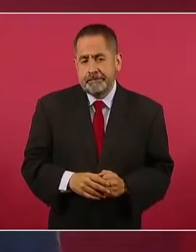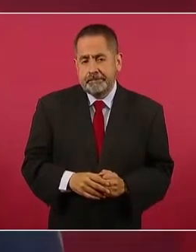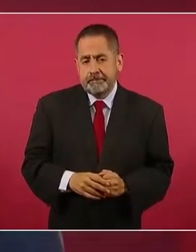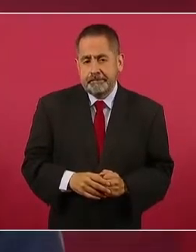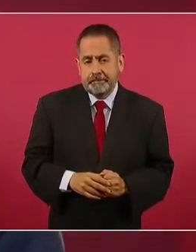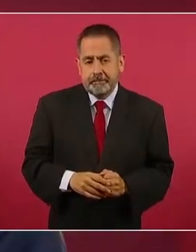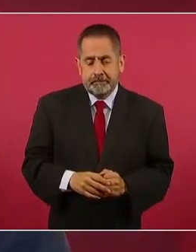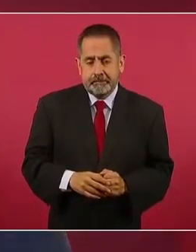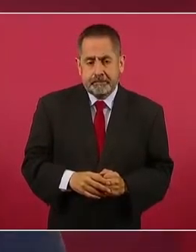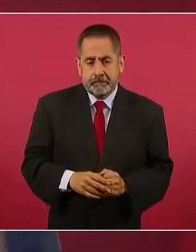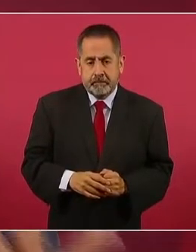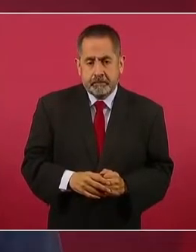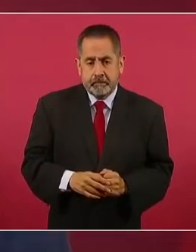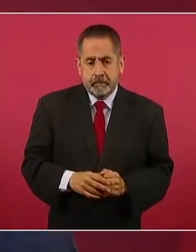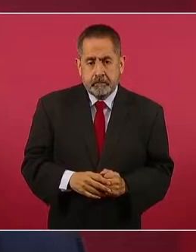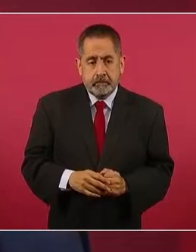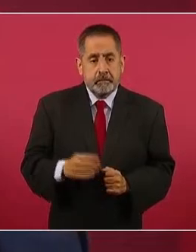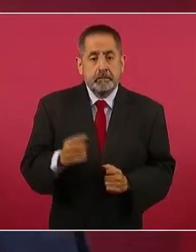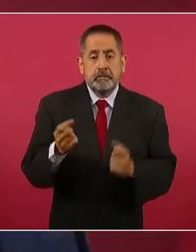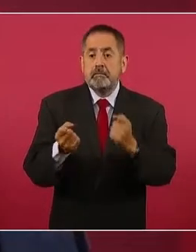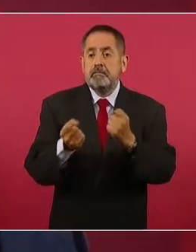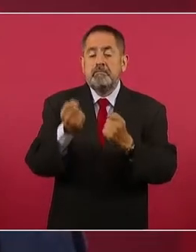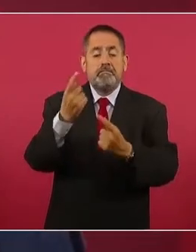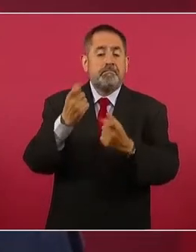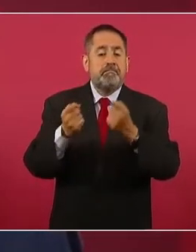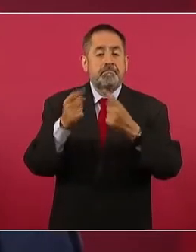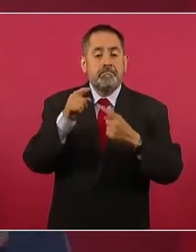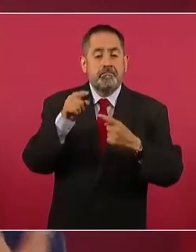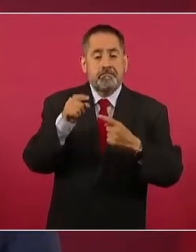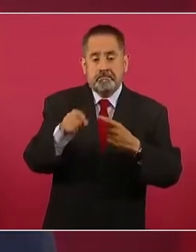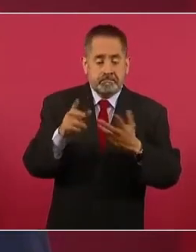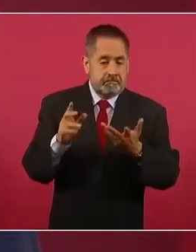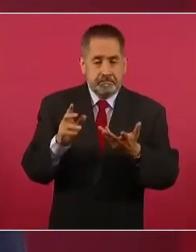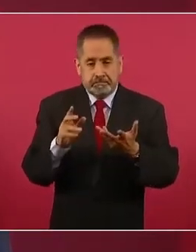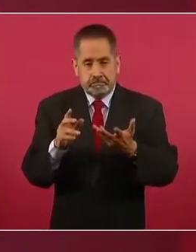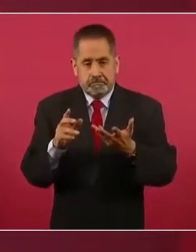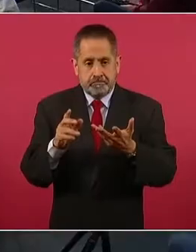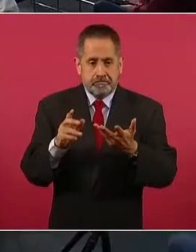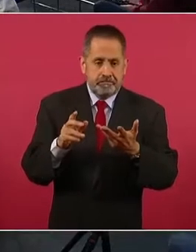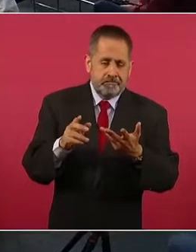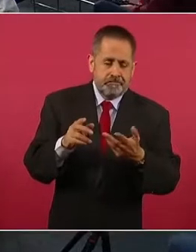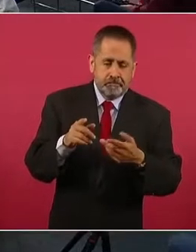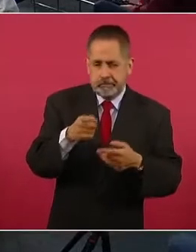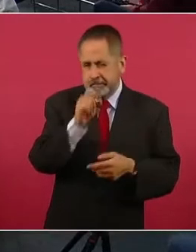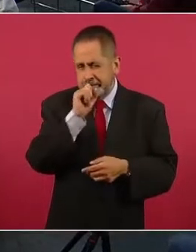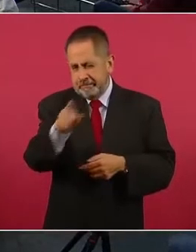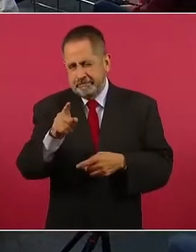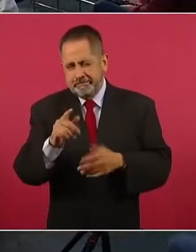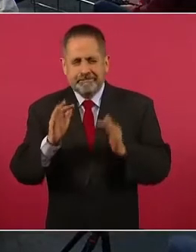Y hay algunos que no salieron, también hay inconformidad por eso,